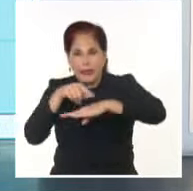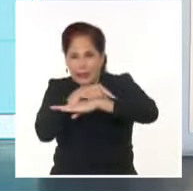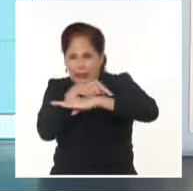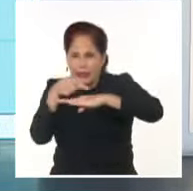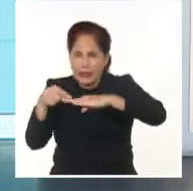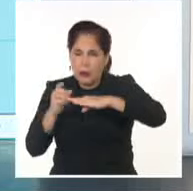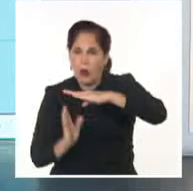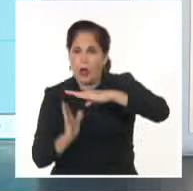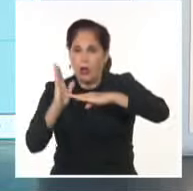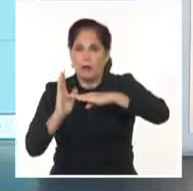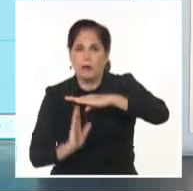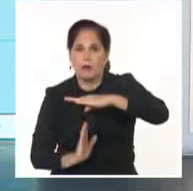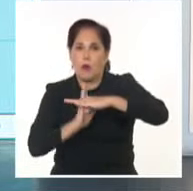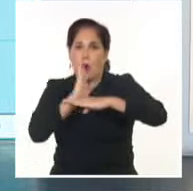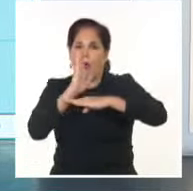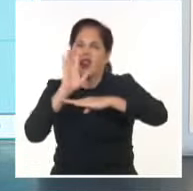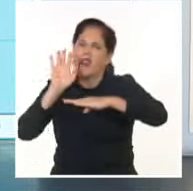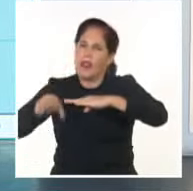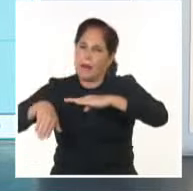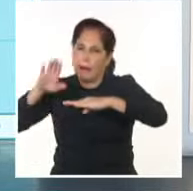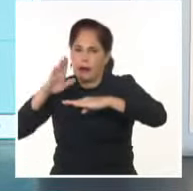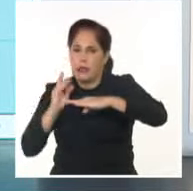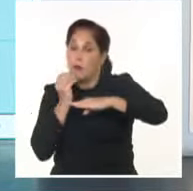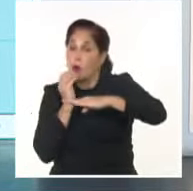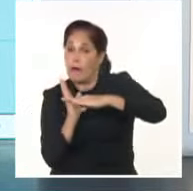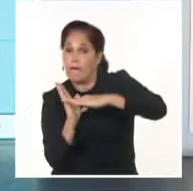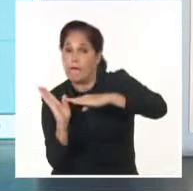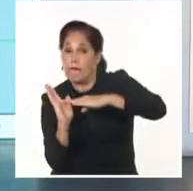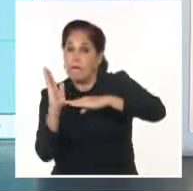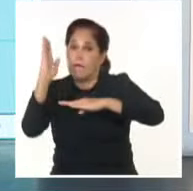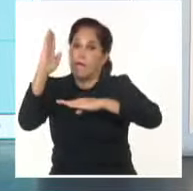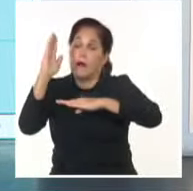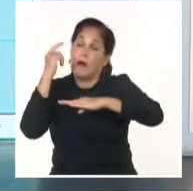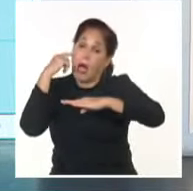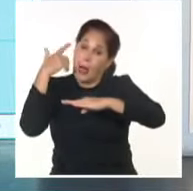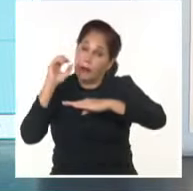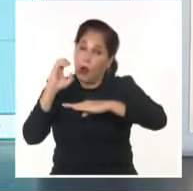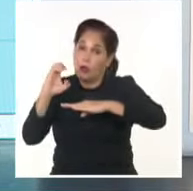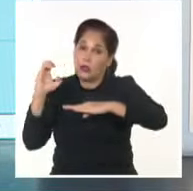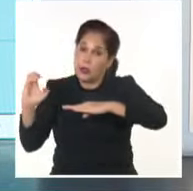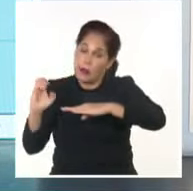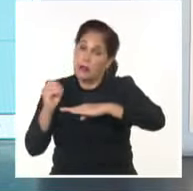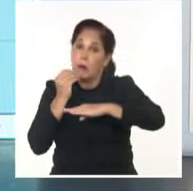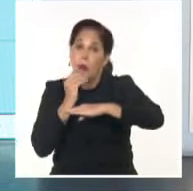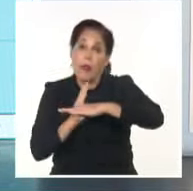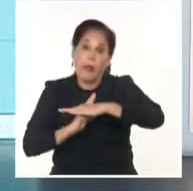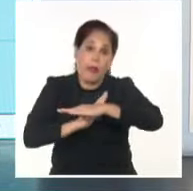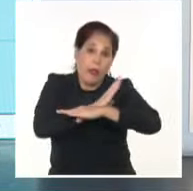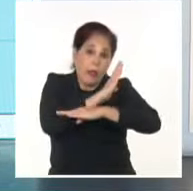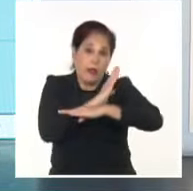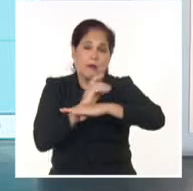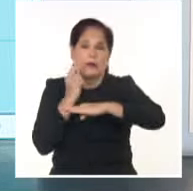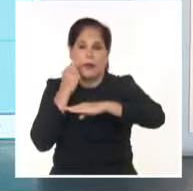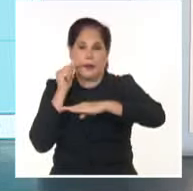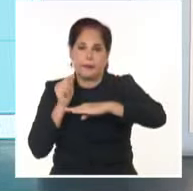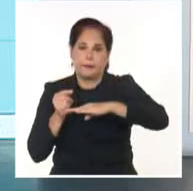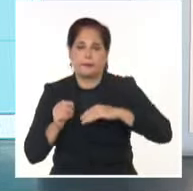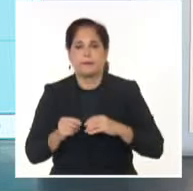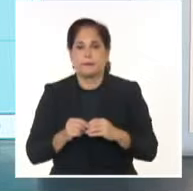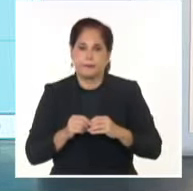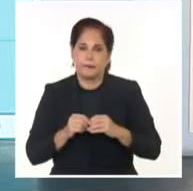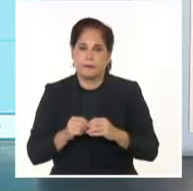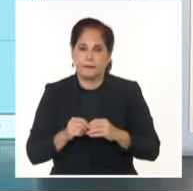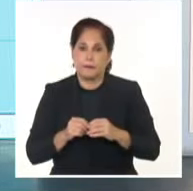cuánto cruce la trayectoria de este organismo cerca de la parte occidental o de otras regiones del territorio. Sin embargo, en esta posición de acá va a